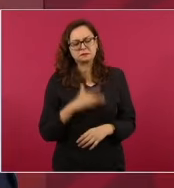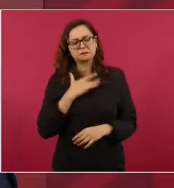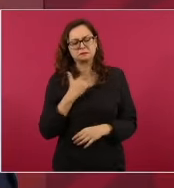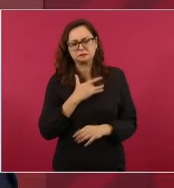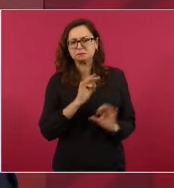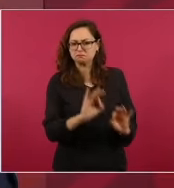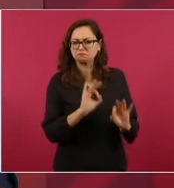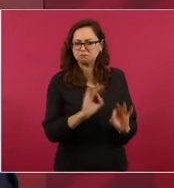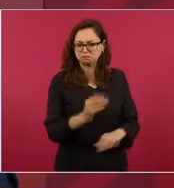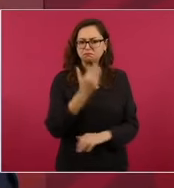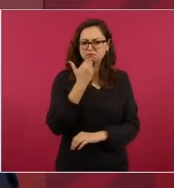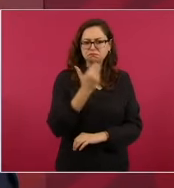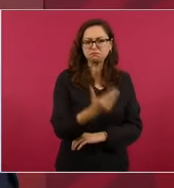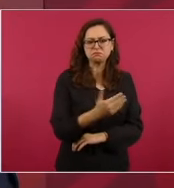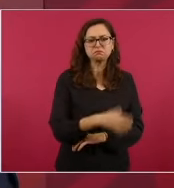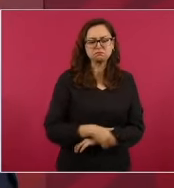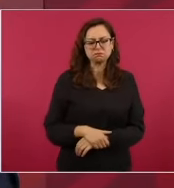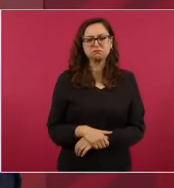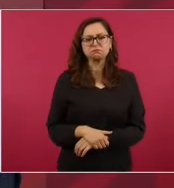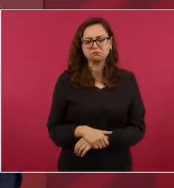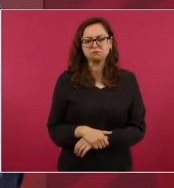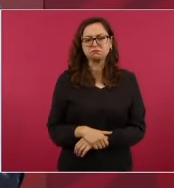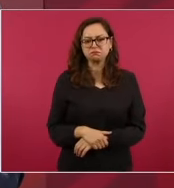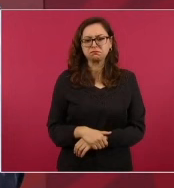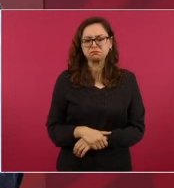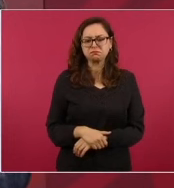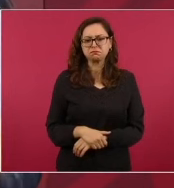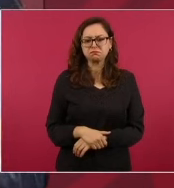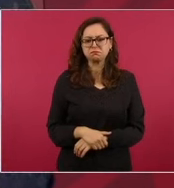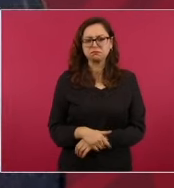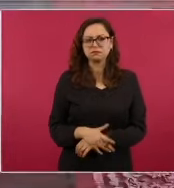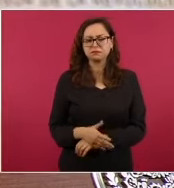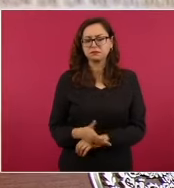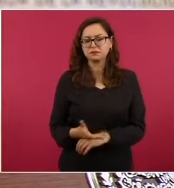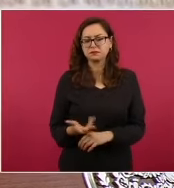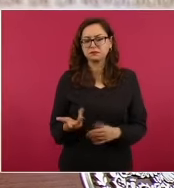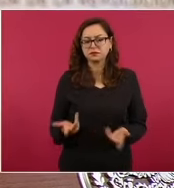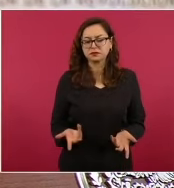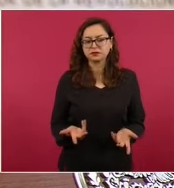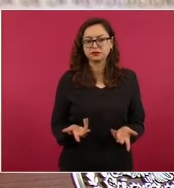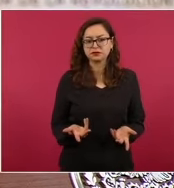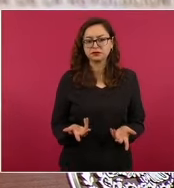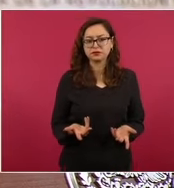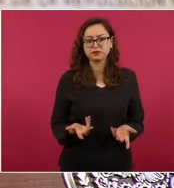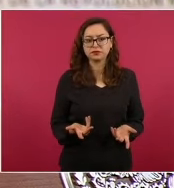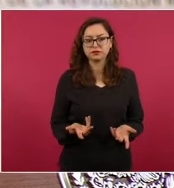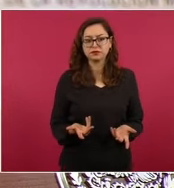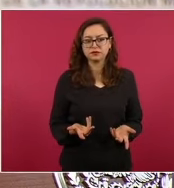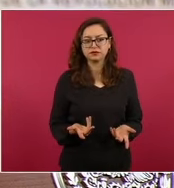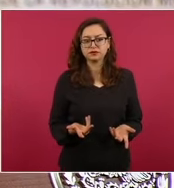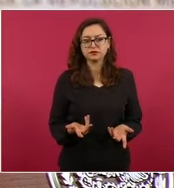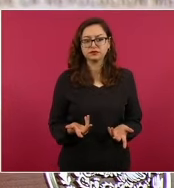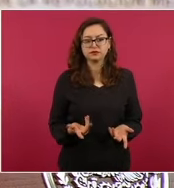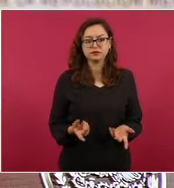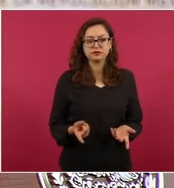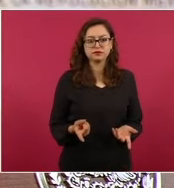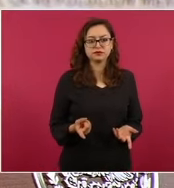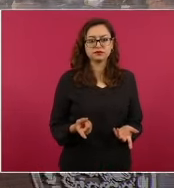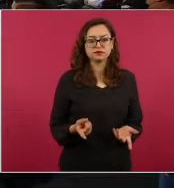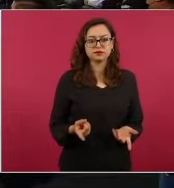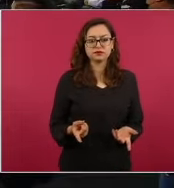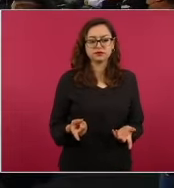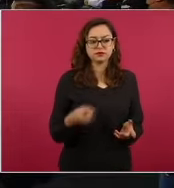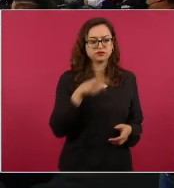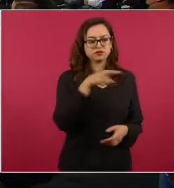incluso que la señora esta que dijo que